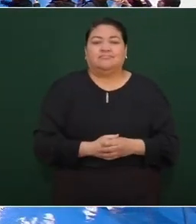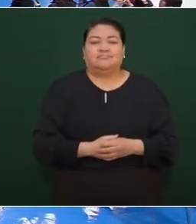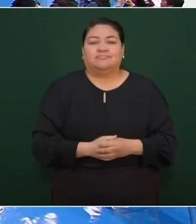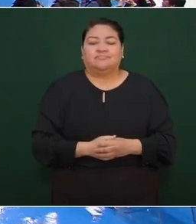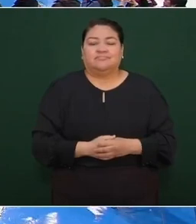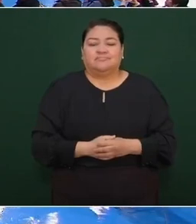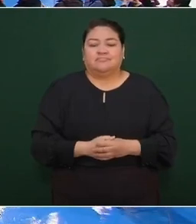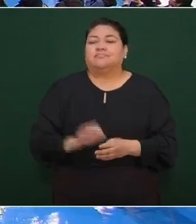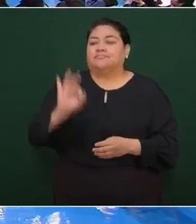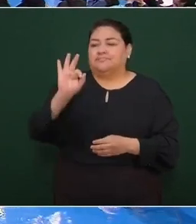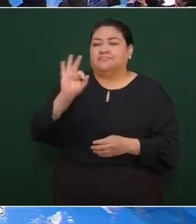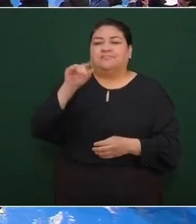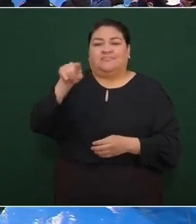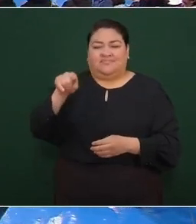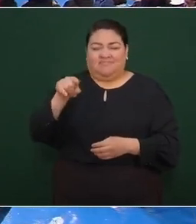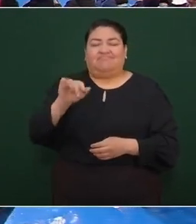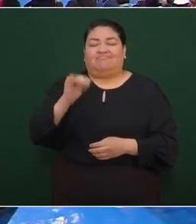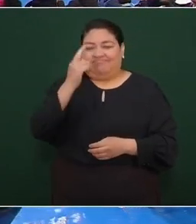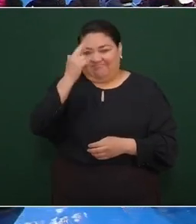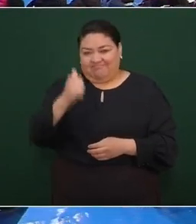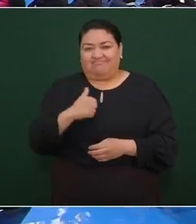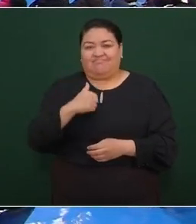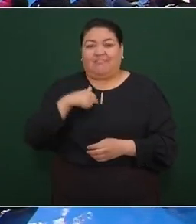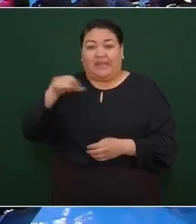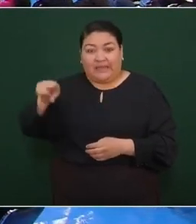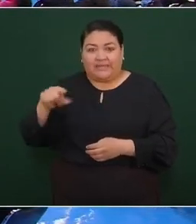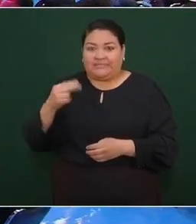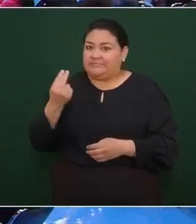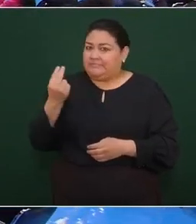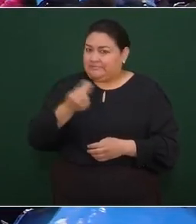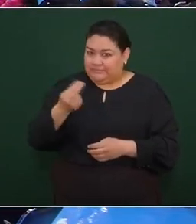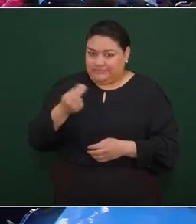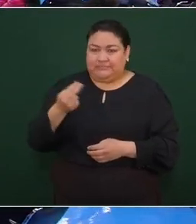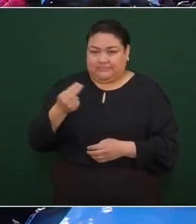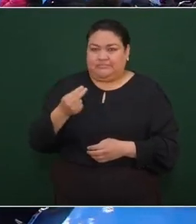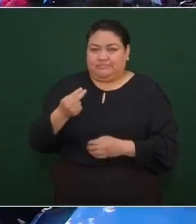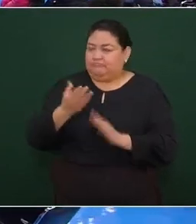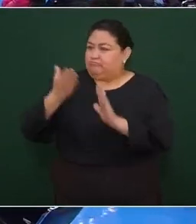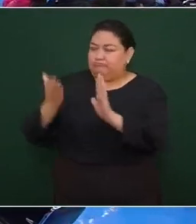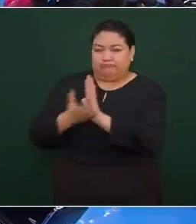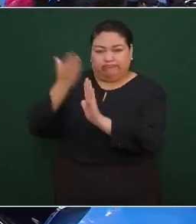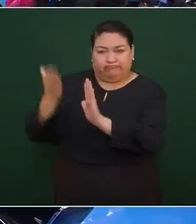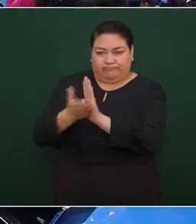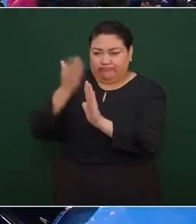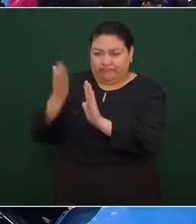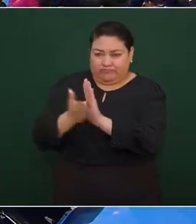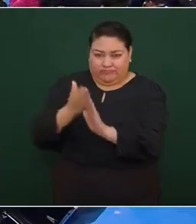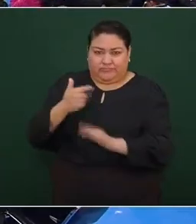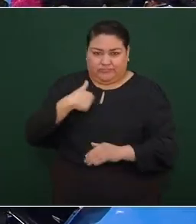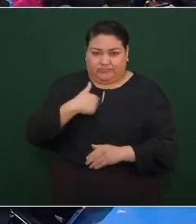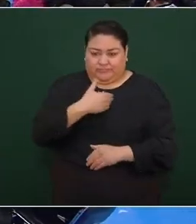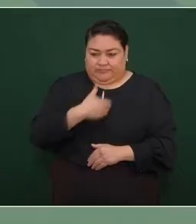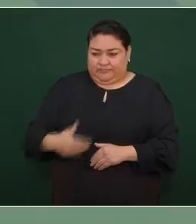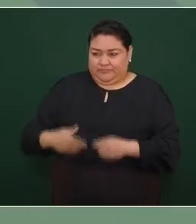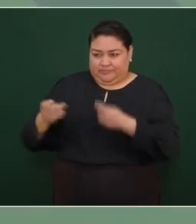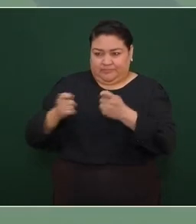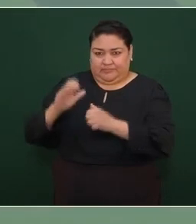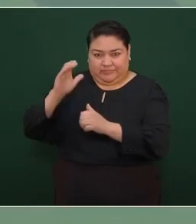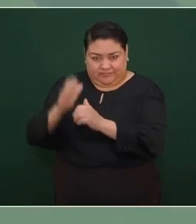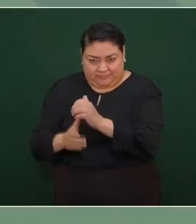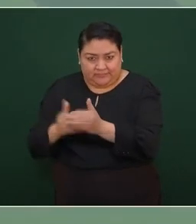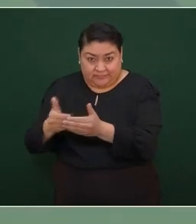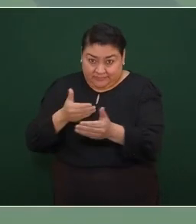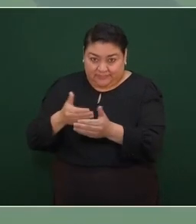Sí son de las obras que se tienen que concluir este centros de salud